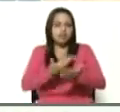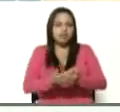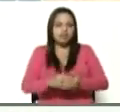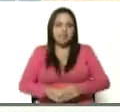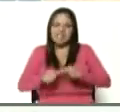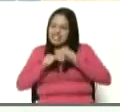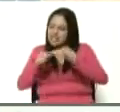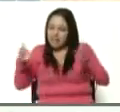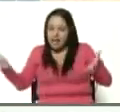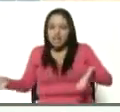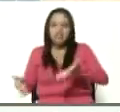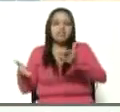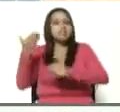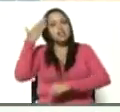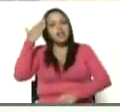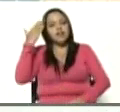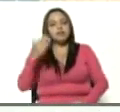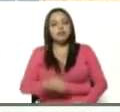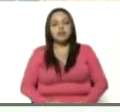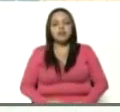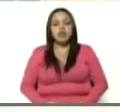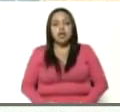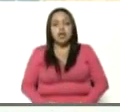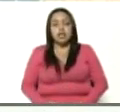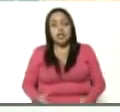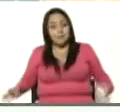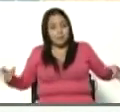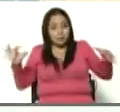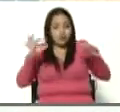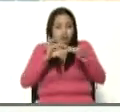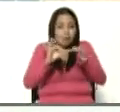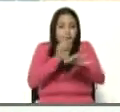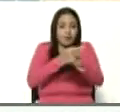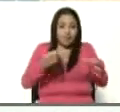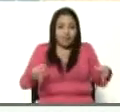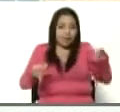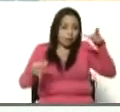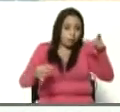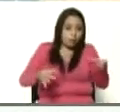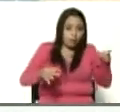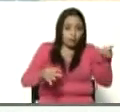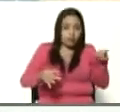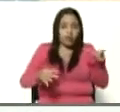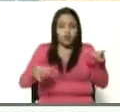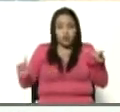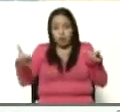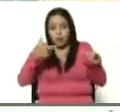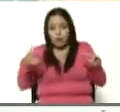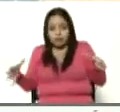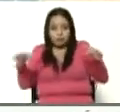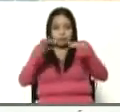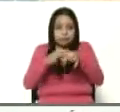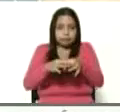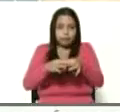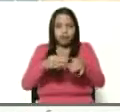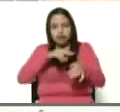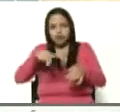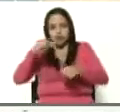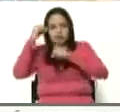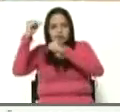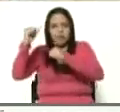sabemos que solo en perfecta unión de pueblo y gobierno nosotras vamos a vencer y venceremos.